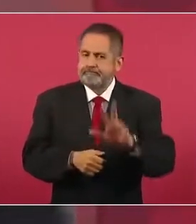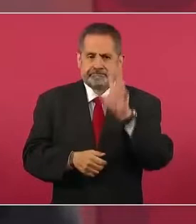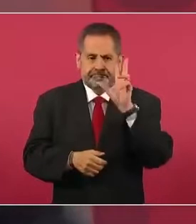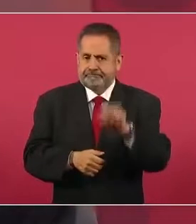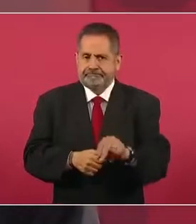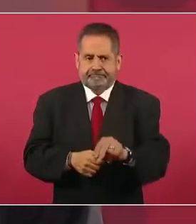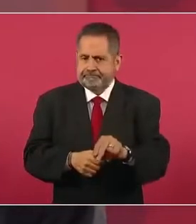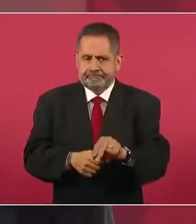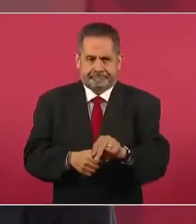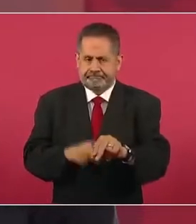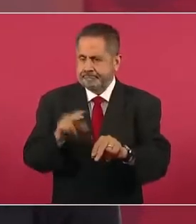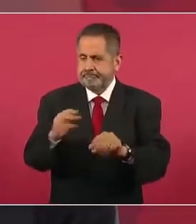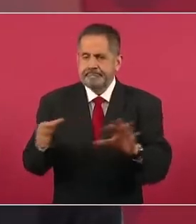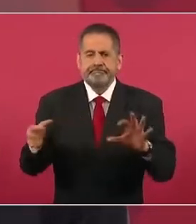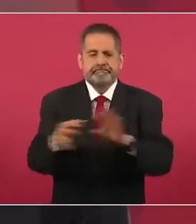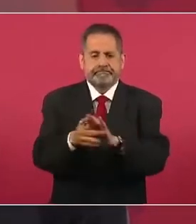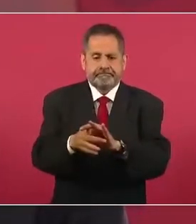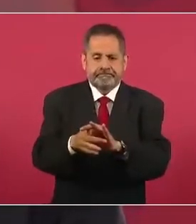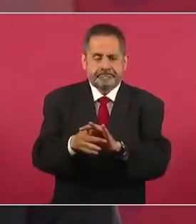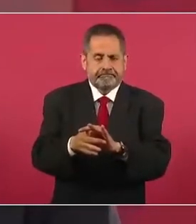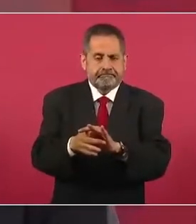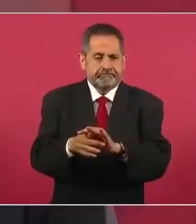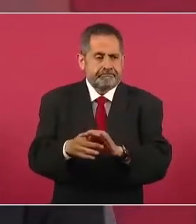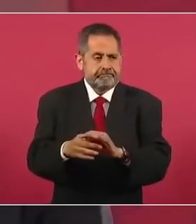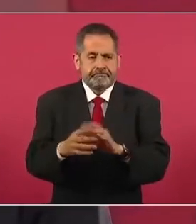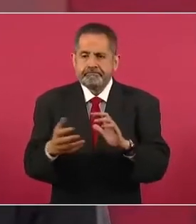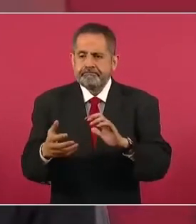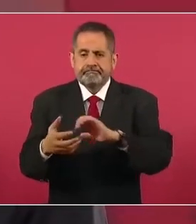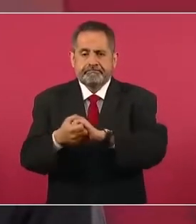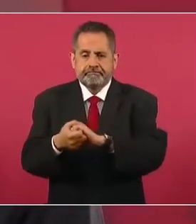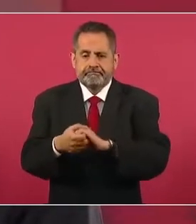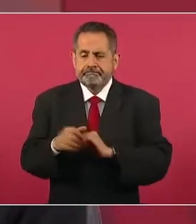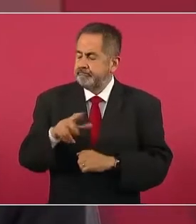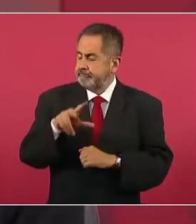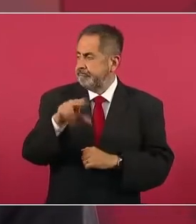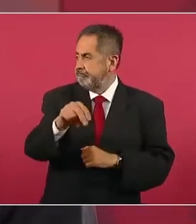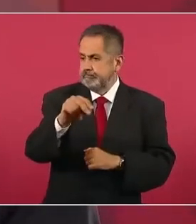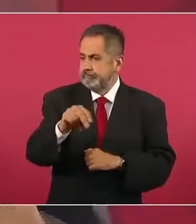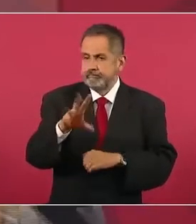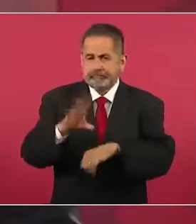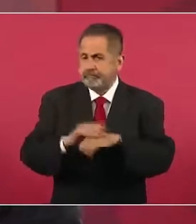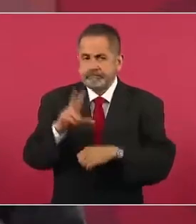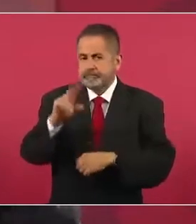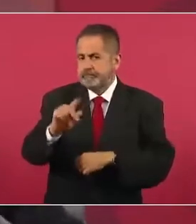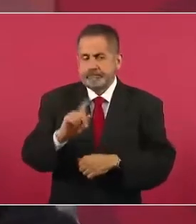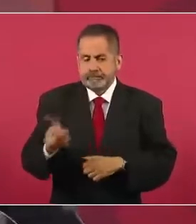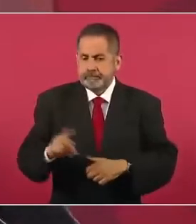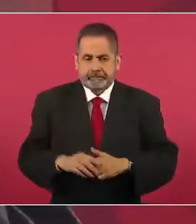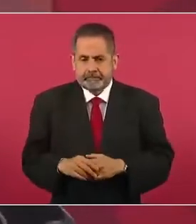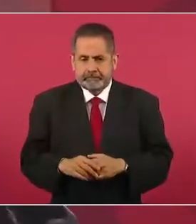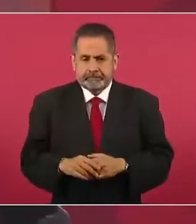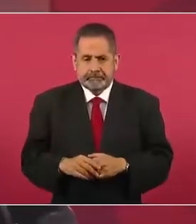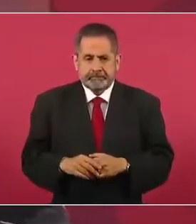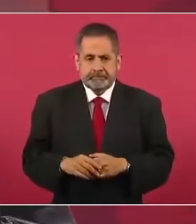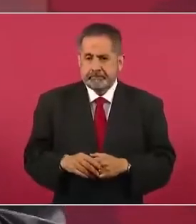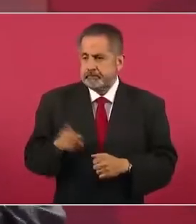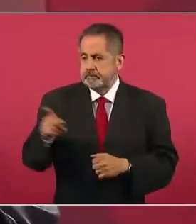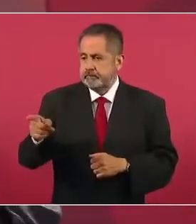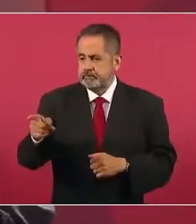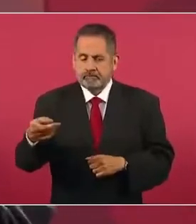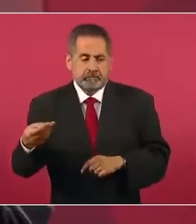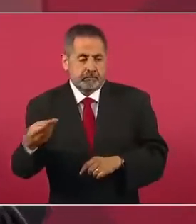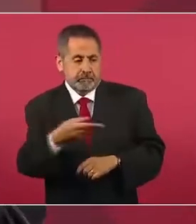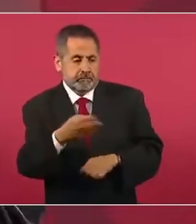mezcolanza, no se alimentan, no se